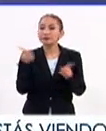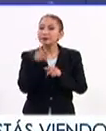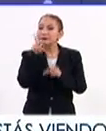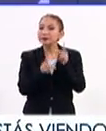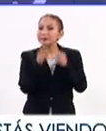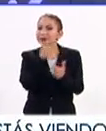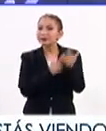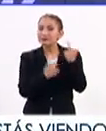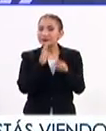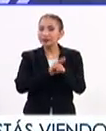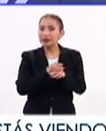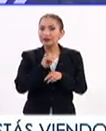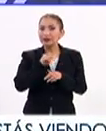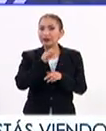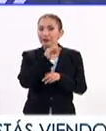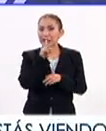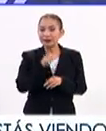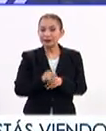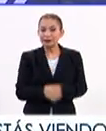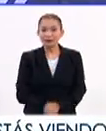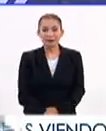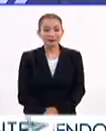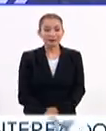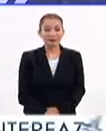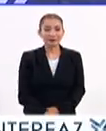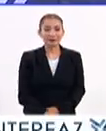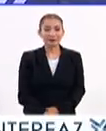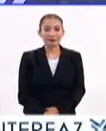una breve pausa y regresamos con más. Esto es Interfaz, no se vayan.